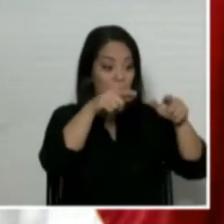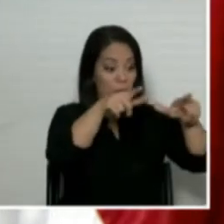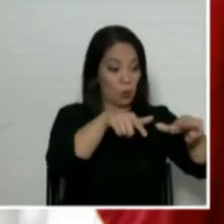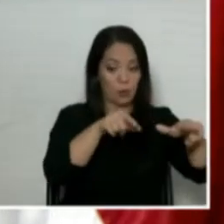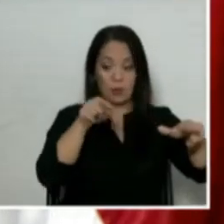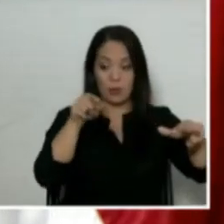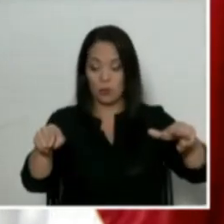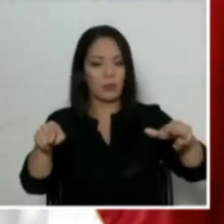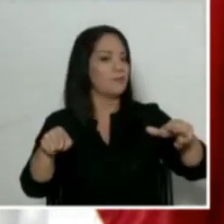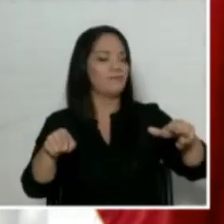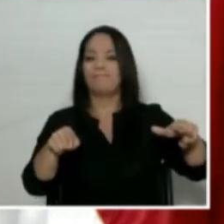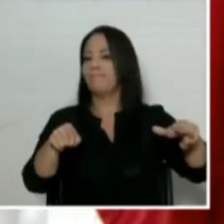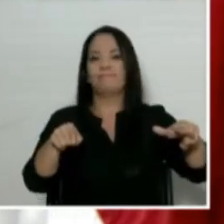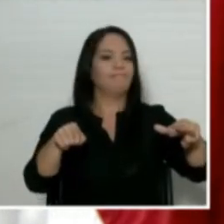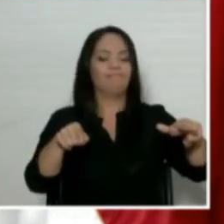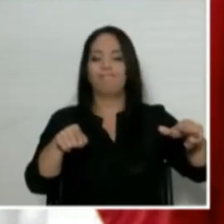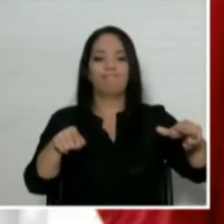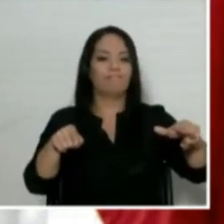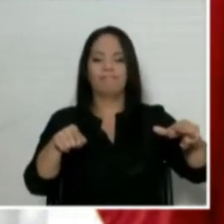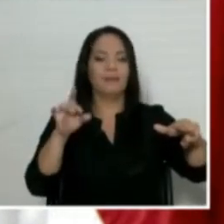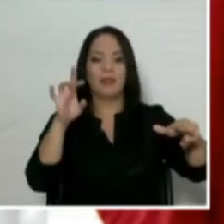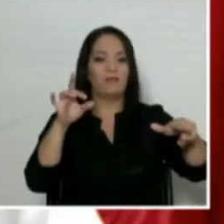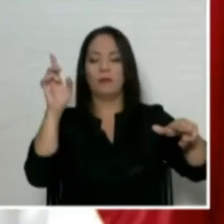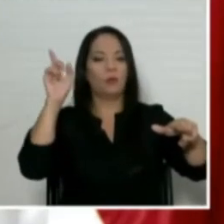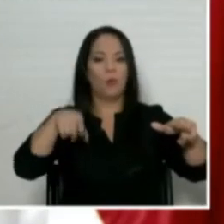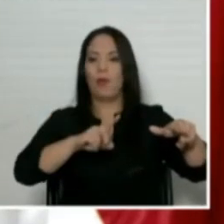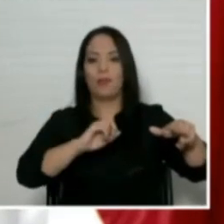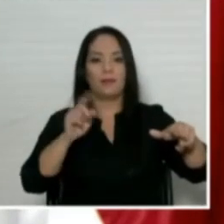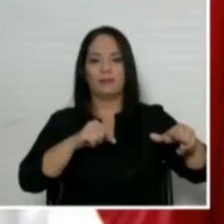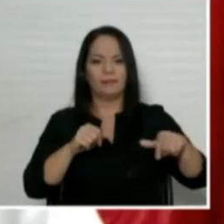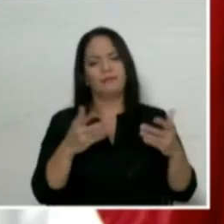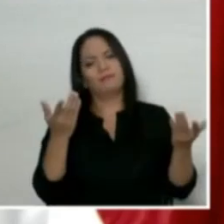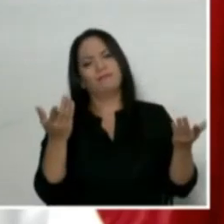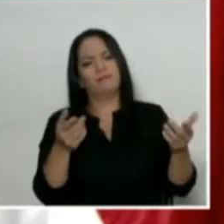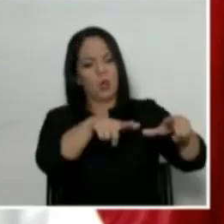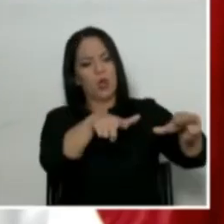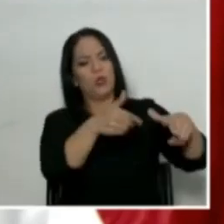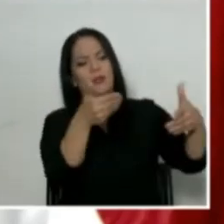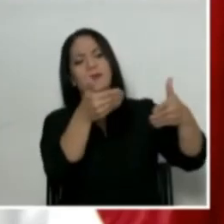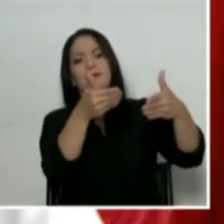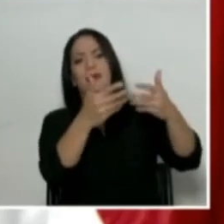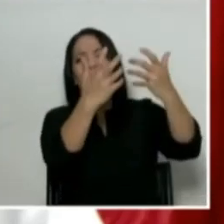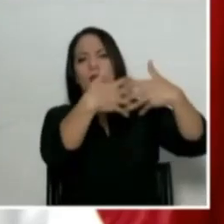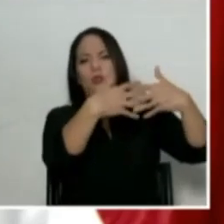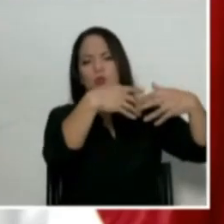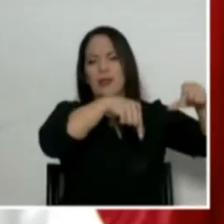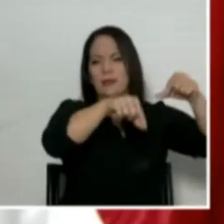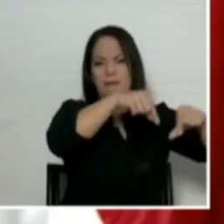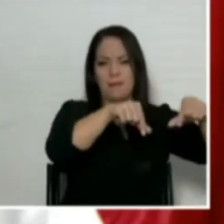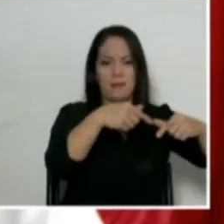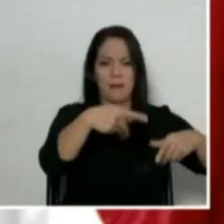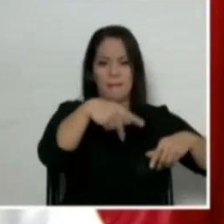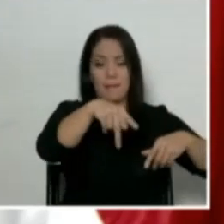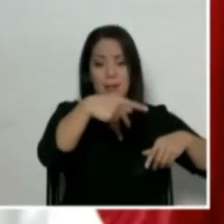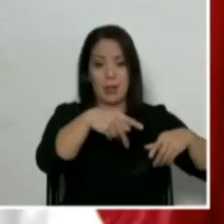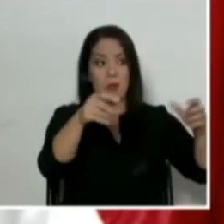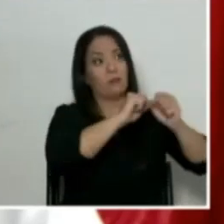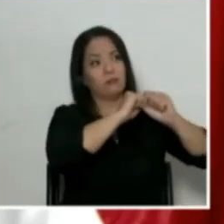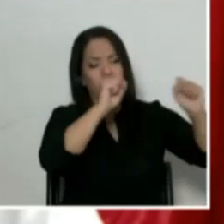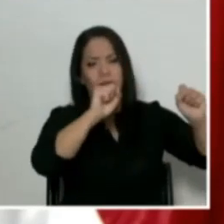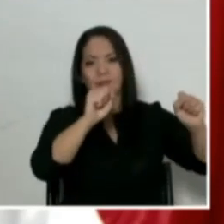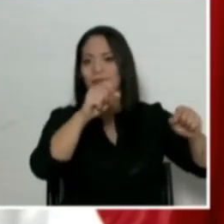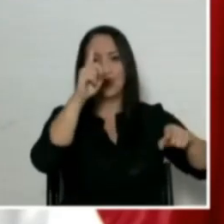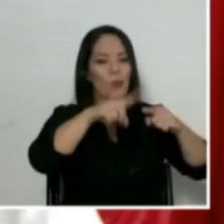a pocos metros de una industria química con peligros hasta de explosiones,